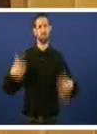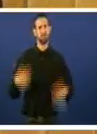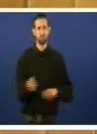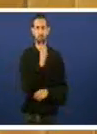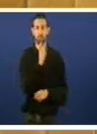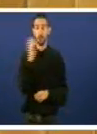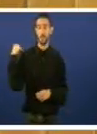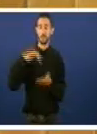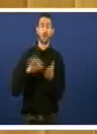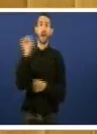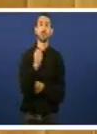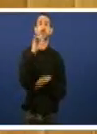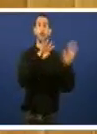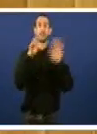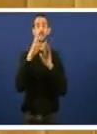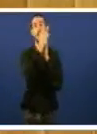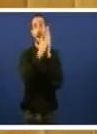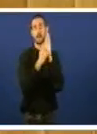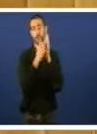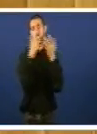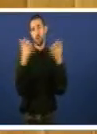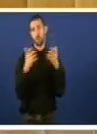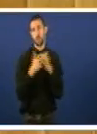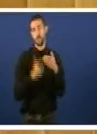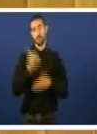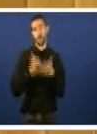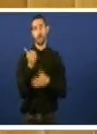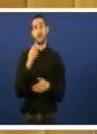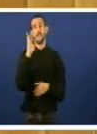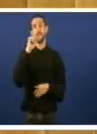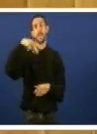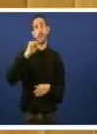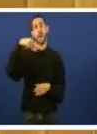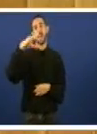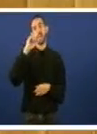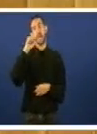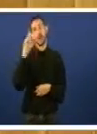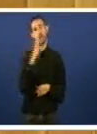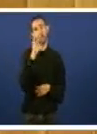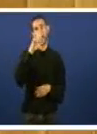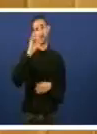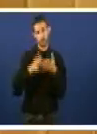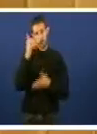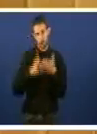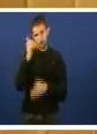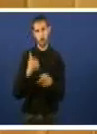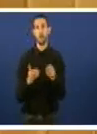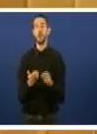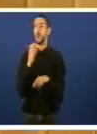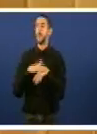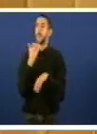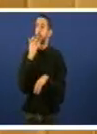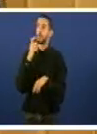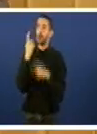No ano 93, un artigo no Financial Times dun periodista dicía como se facía para comprar as vontades de